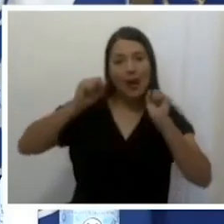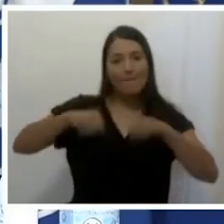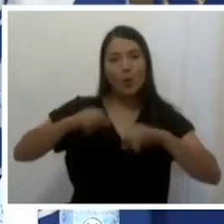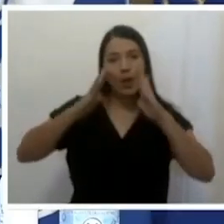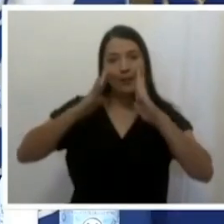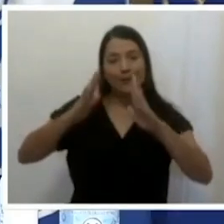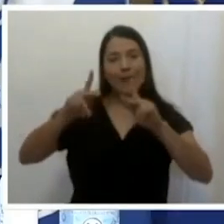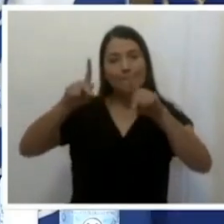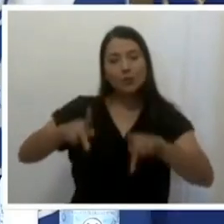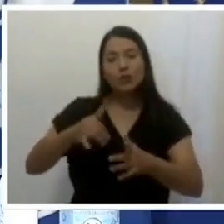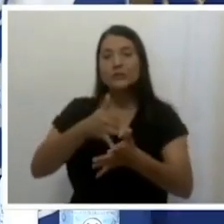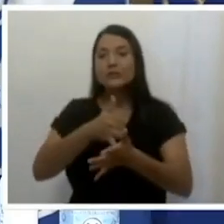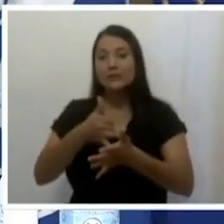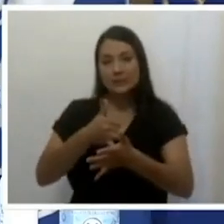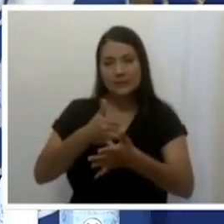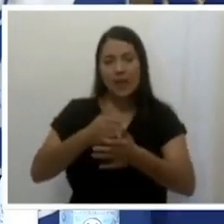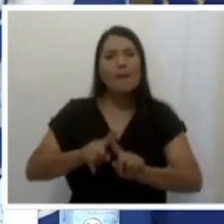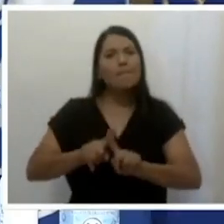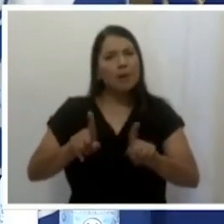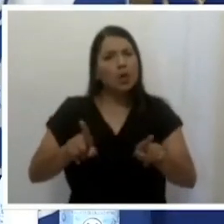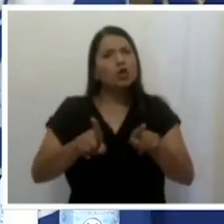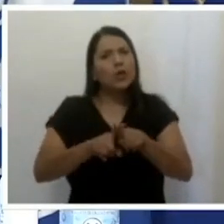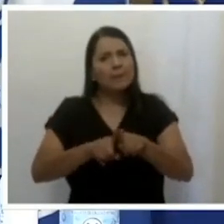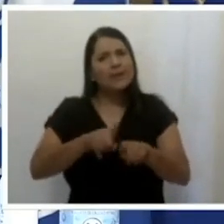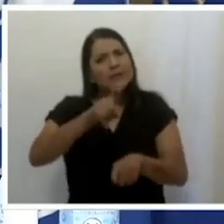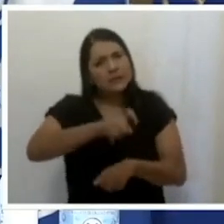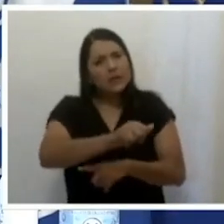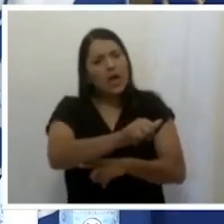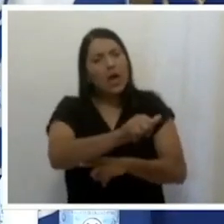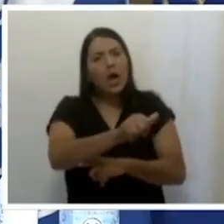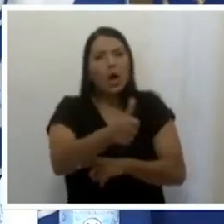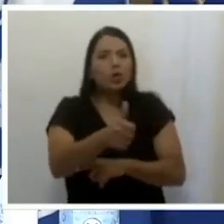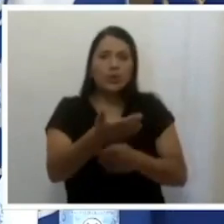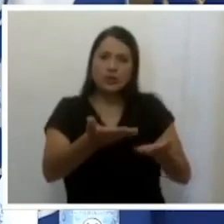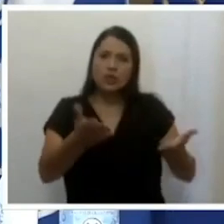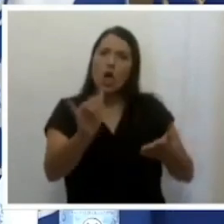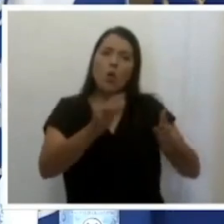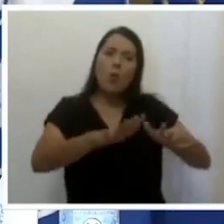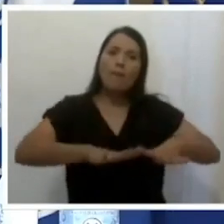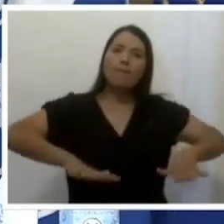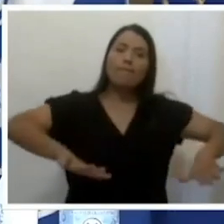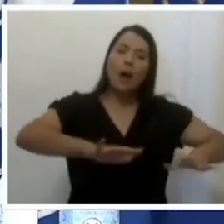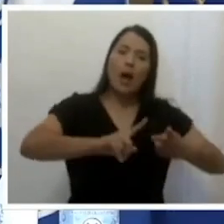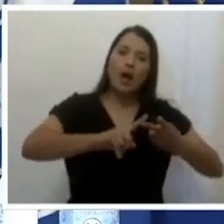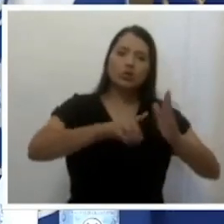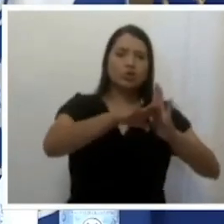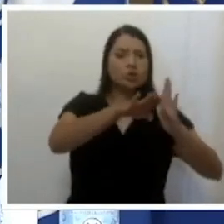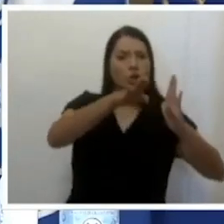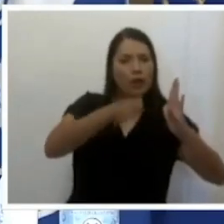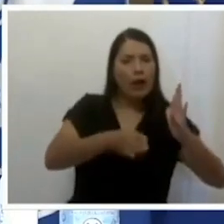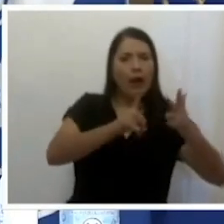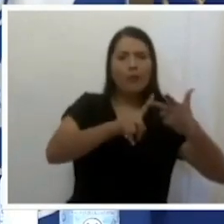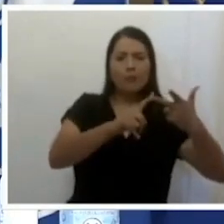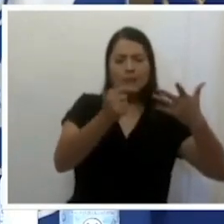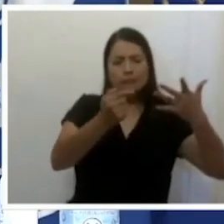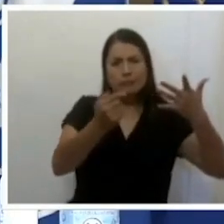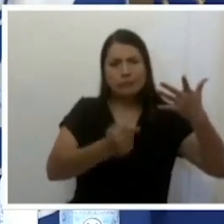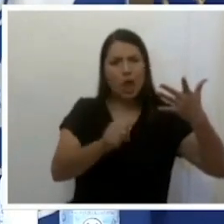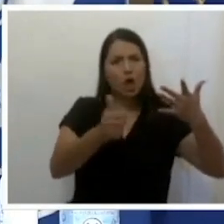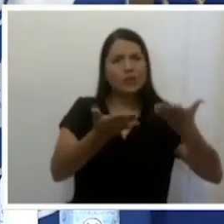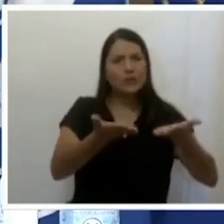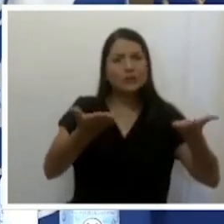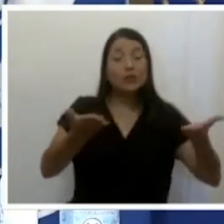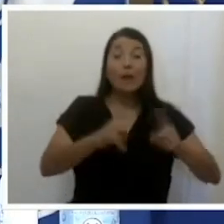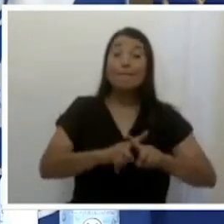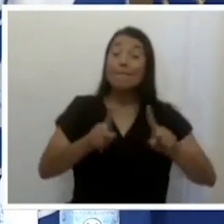paciente crítico. Pero también se ocupa obviamente del espacio físico, la cama y otros equipos. Pero lo más